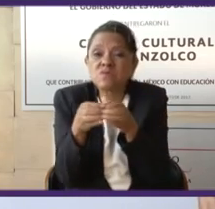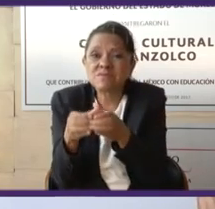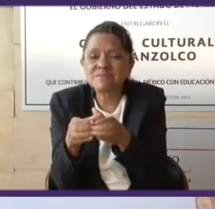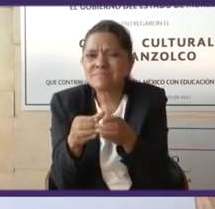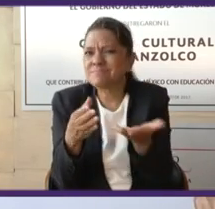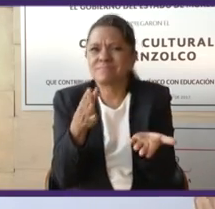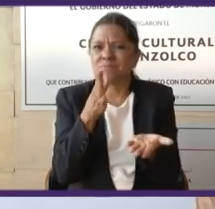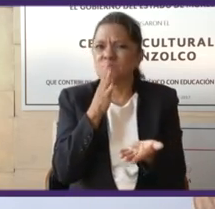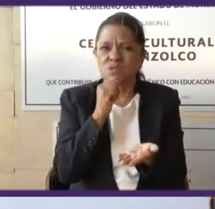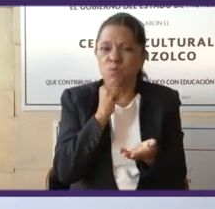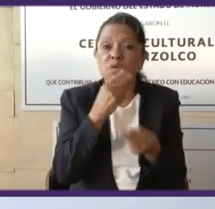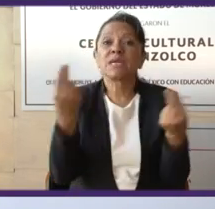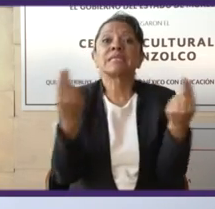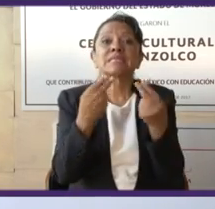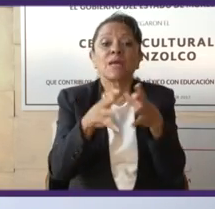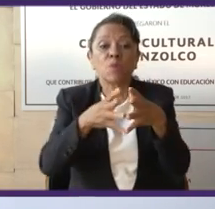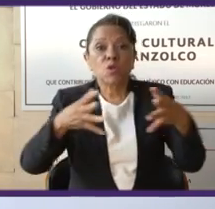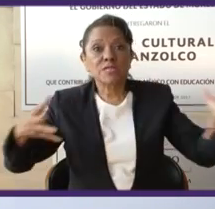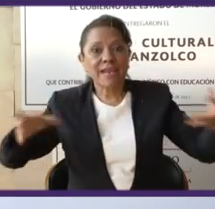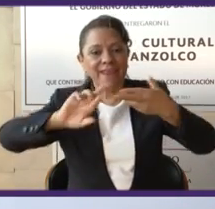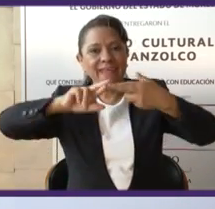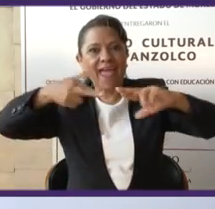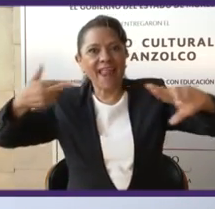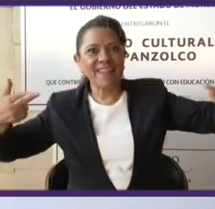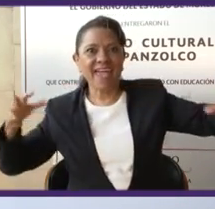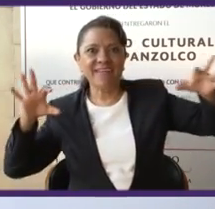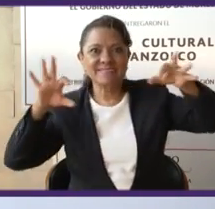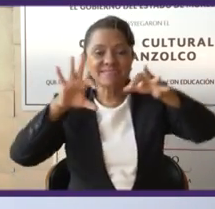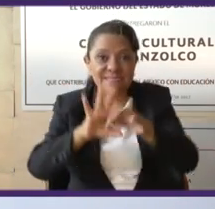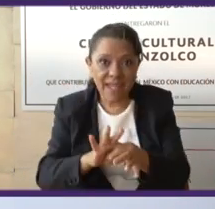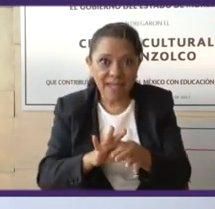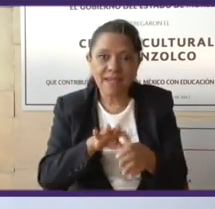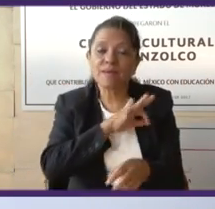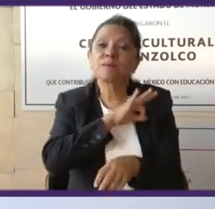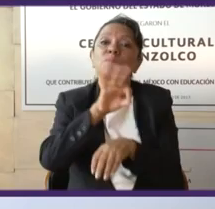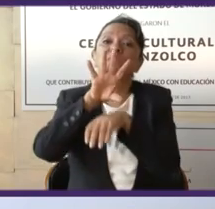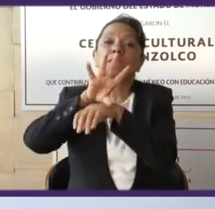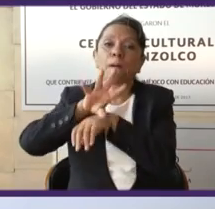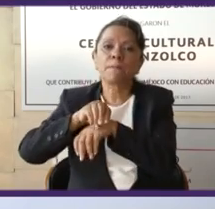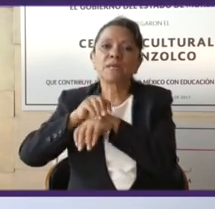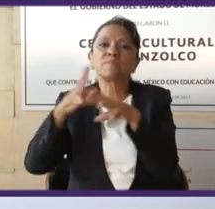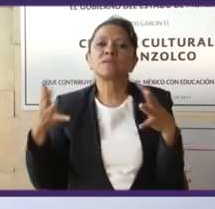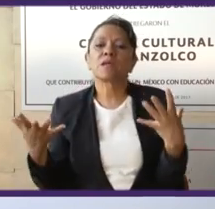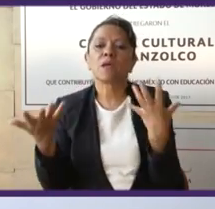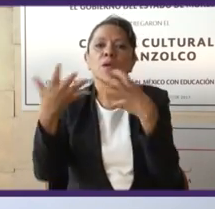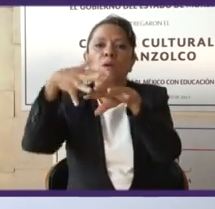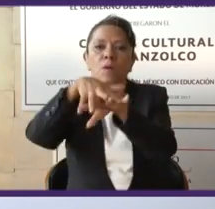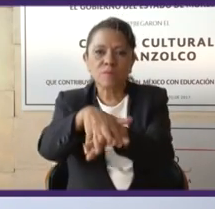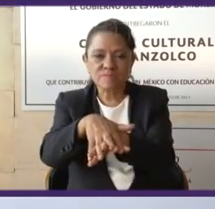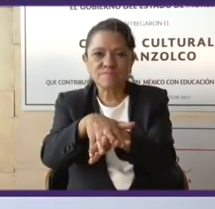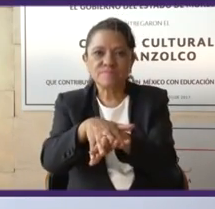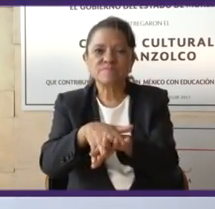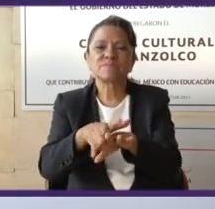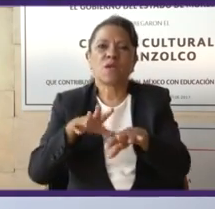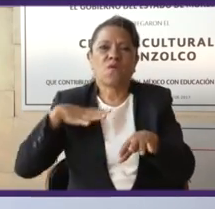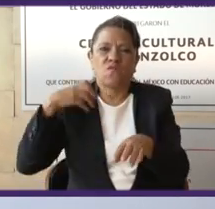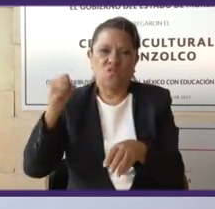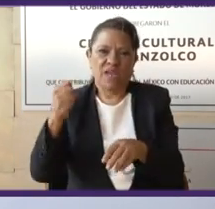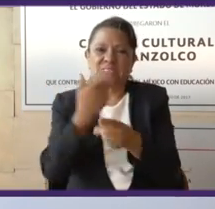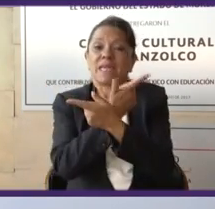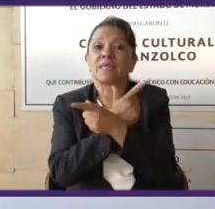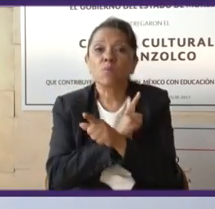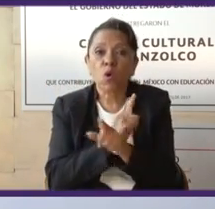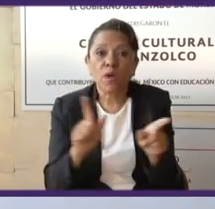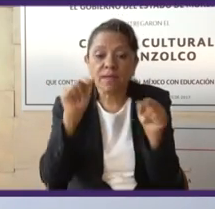Requerimos de una gran alianza que permita conjugar a las fuerzas democráticas de este país, hacer